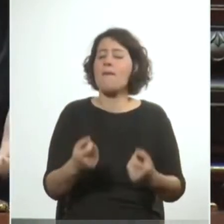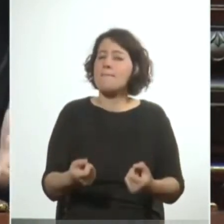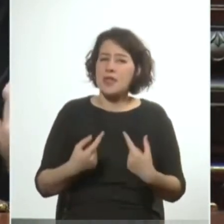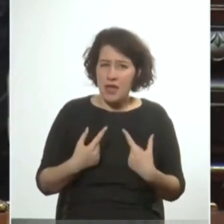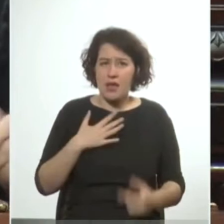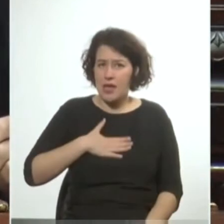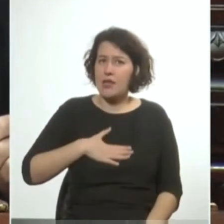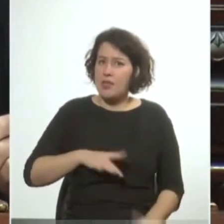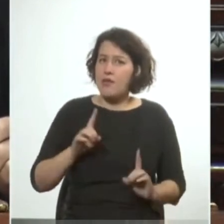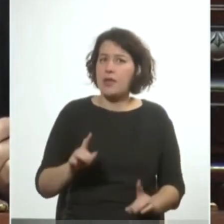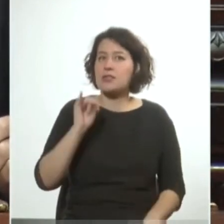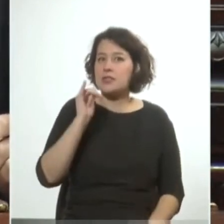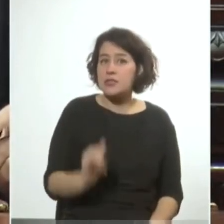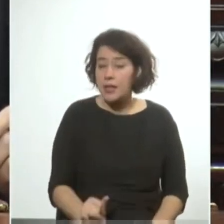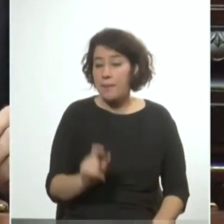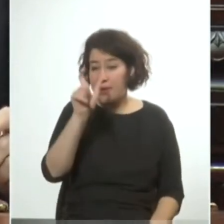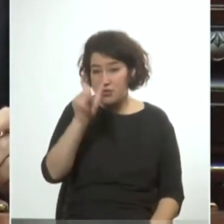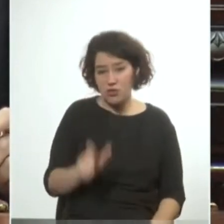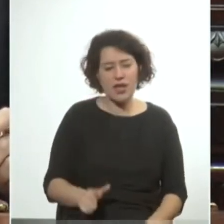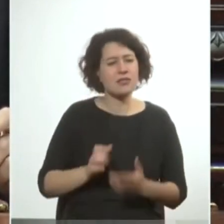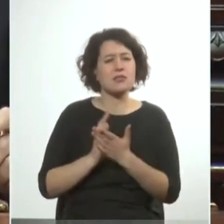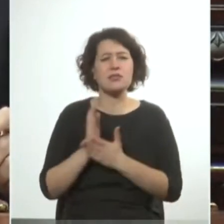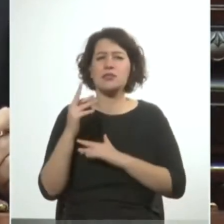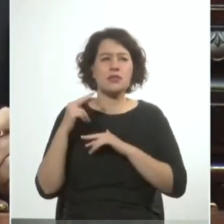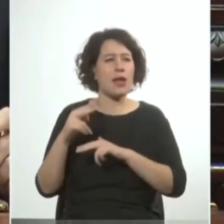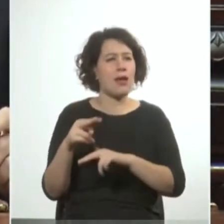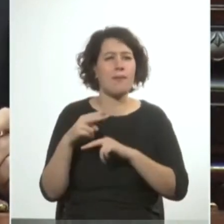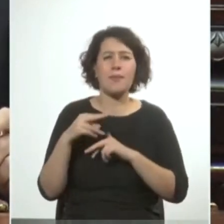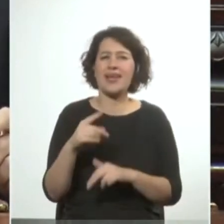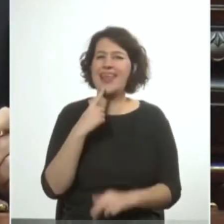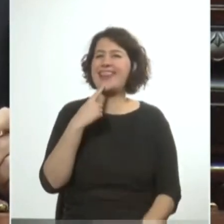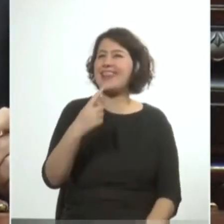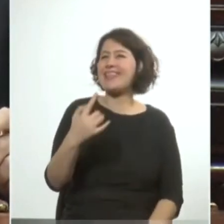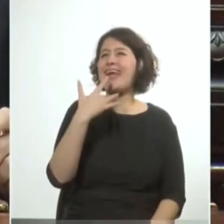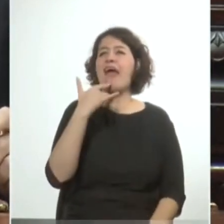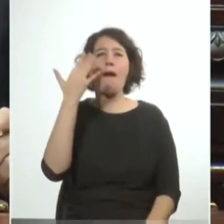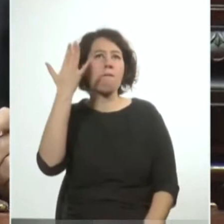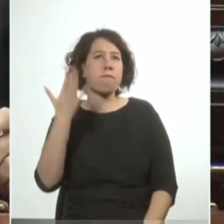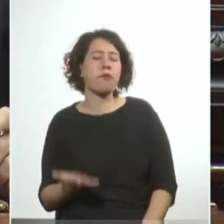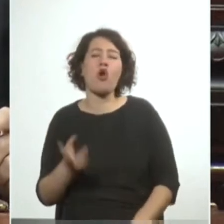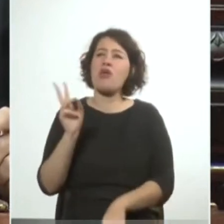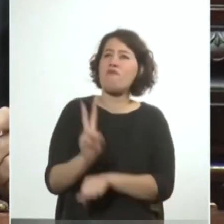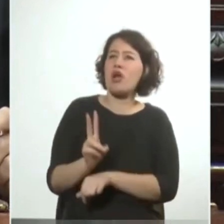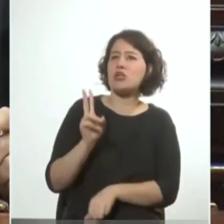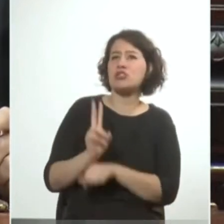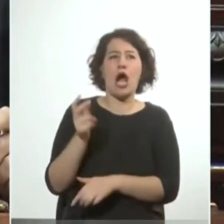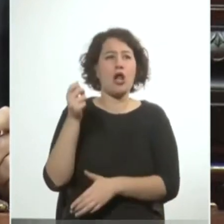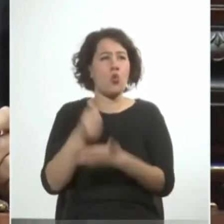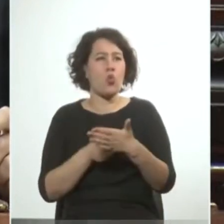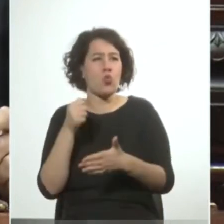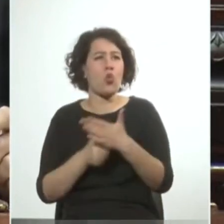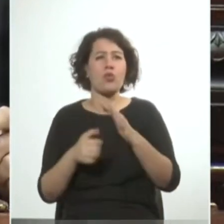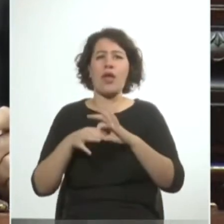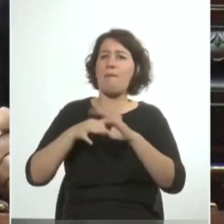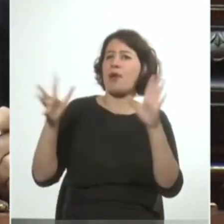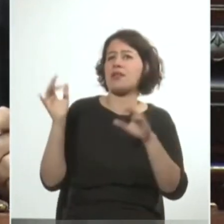tranquilidad también que quien ha sido permanentemente nombrado como ejemplo de la defensa en la lucha de la democracia de las